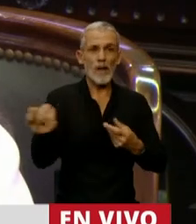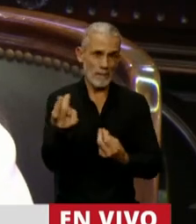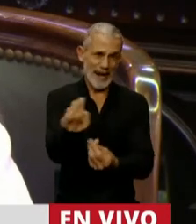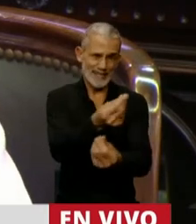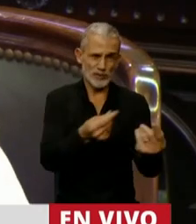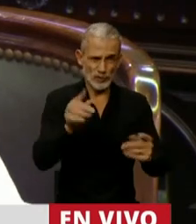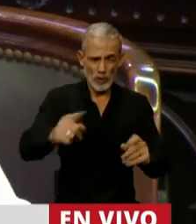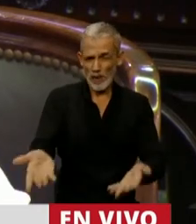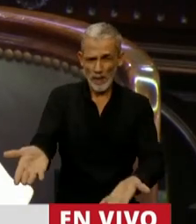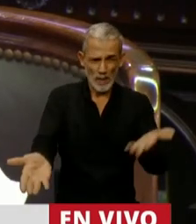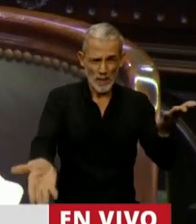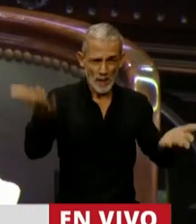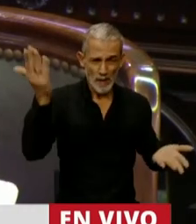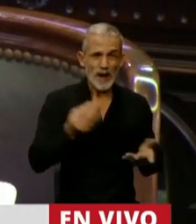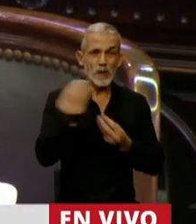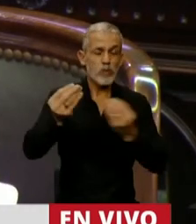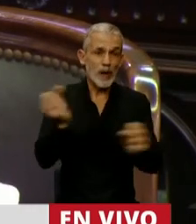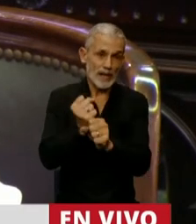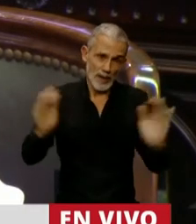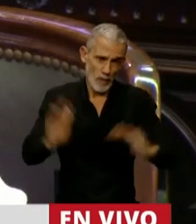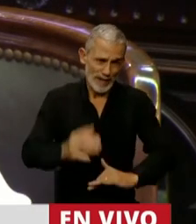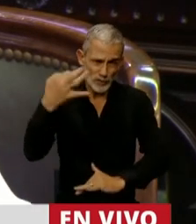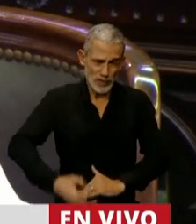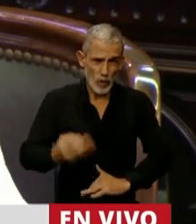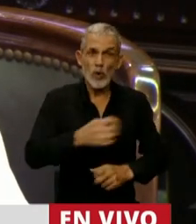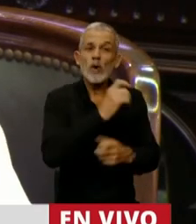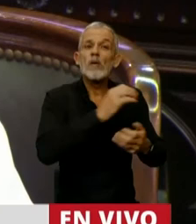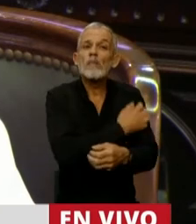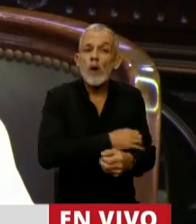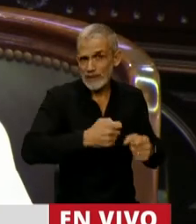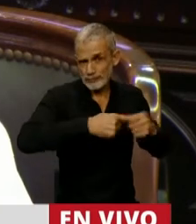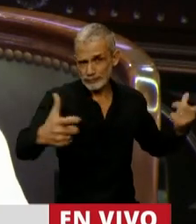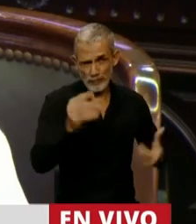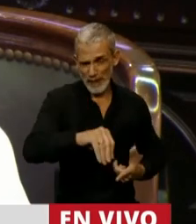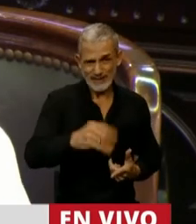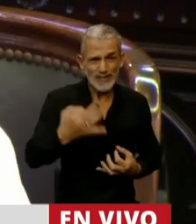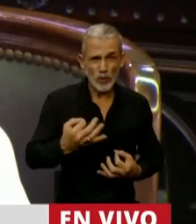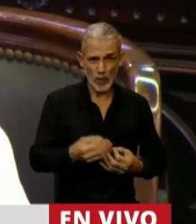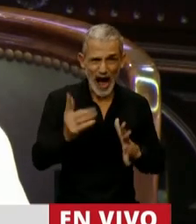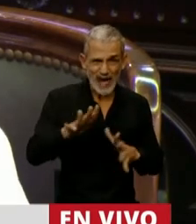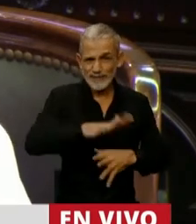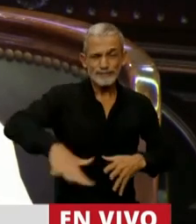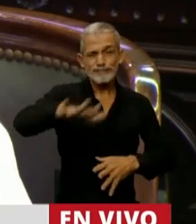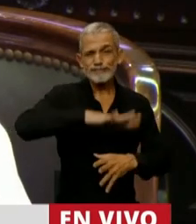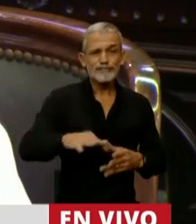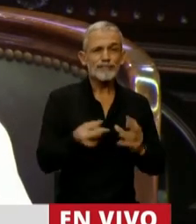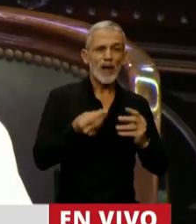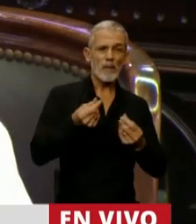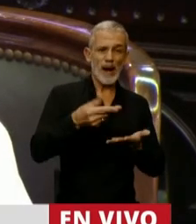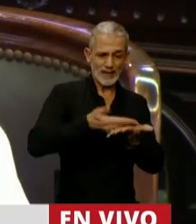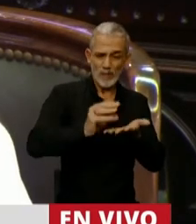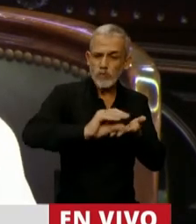permite esperar una caída en el empleo y un aumento en la pobreza. En este contexto, las partidas asignadas